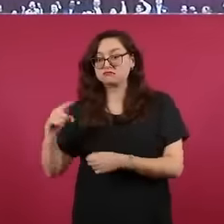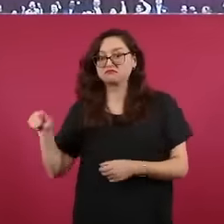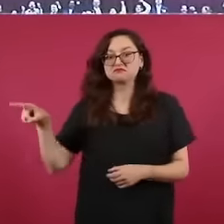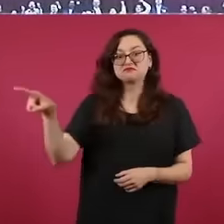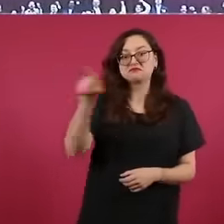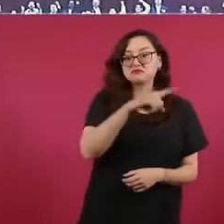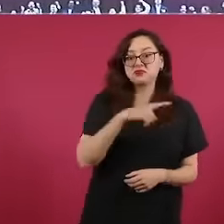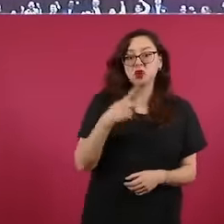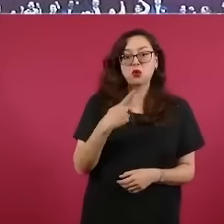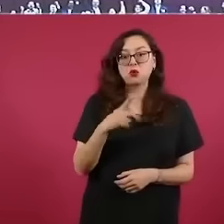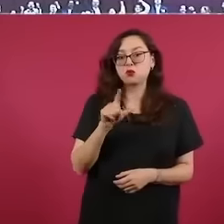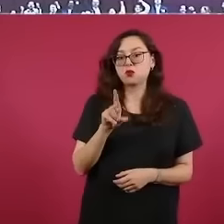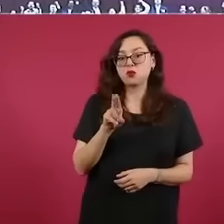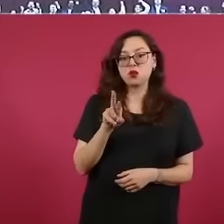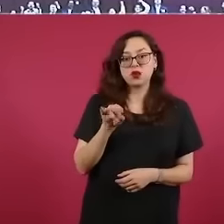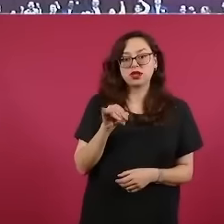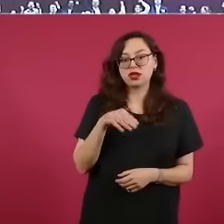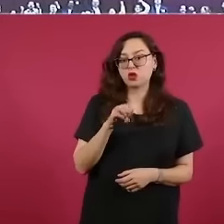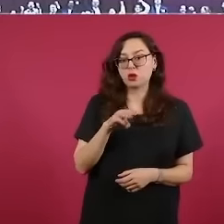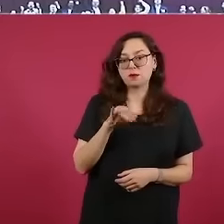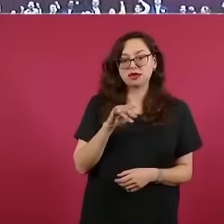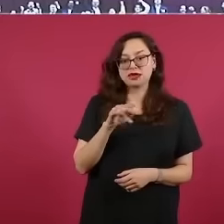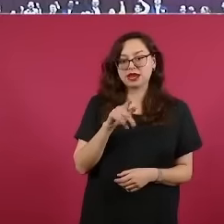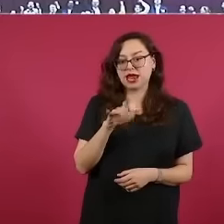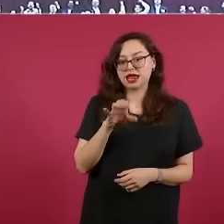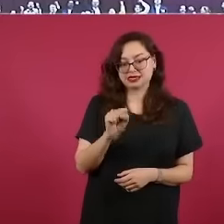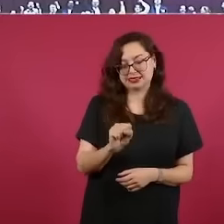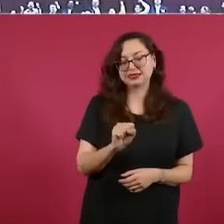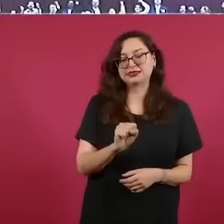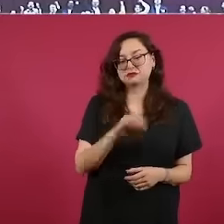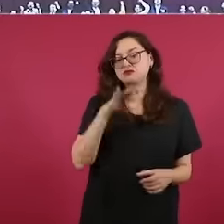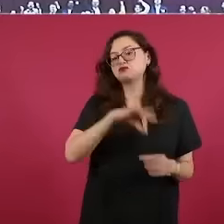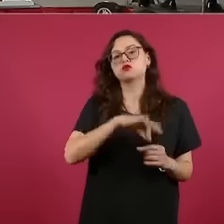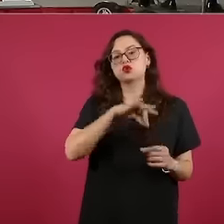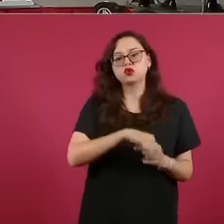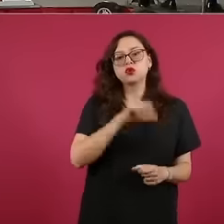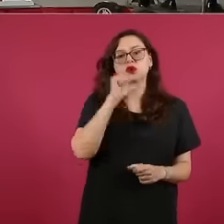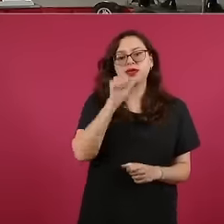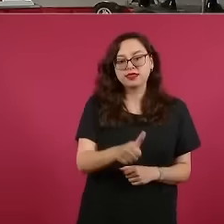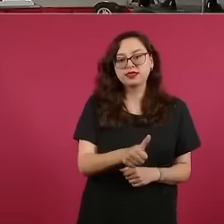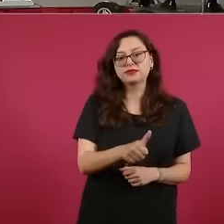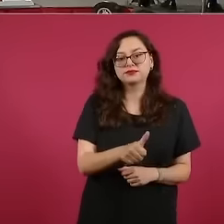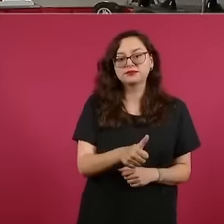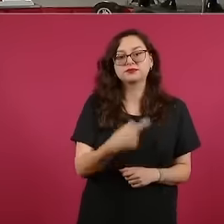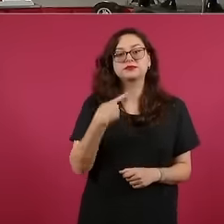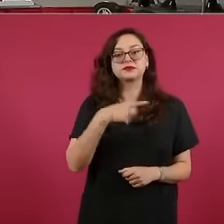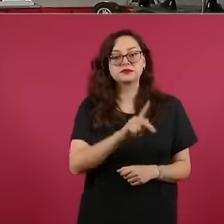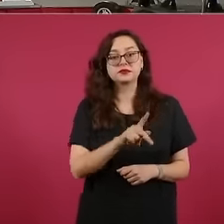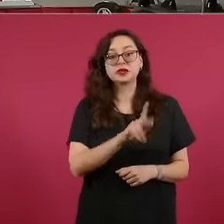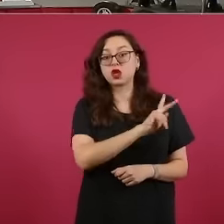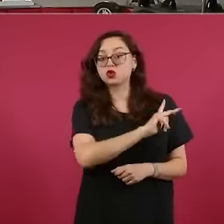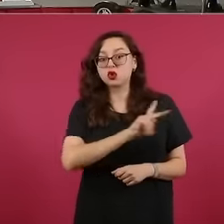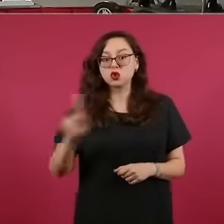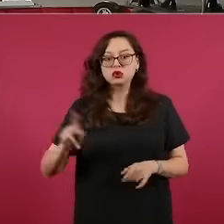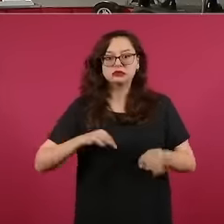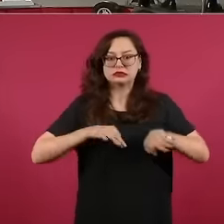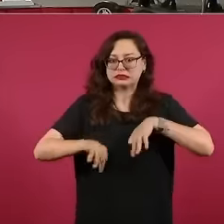Los demás, la mayoría eran delista, pero todos se portaron bien, esta